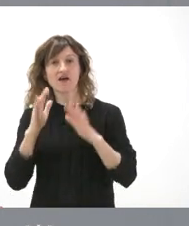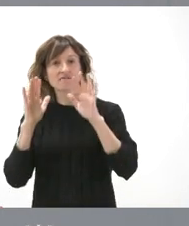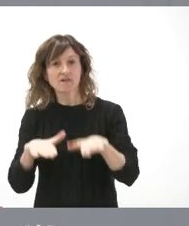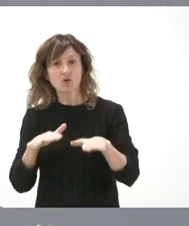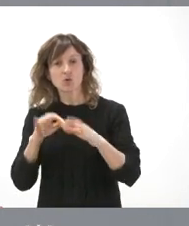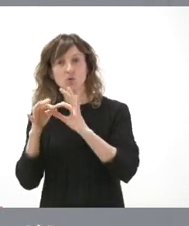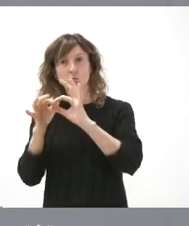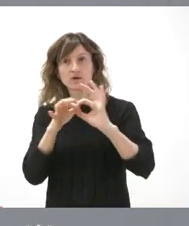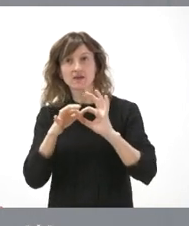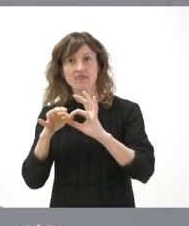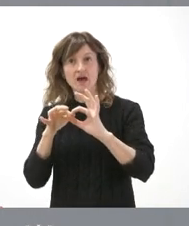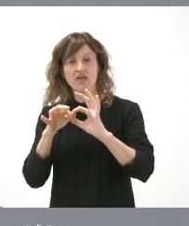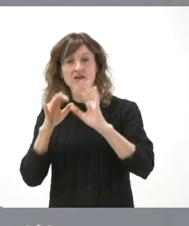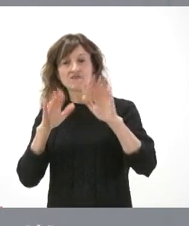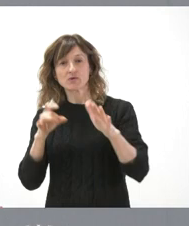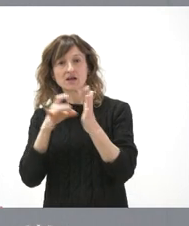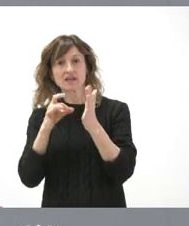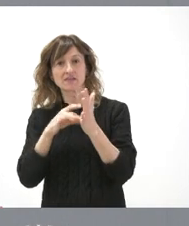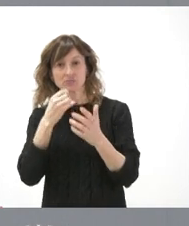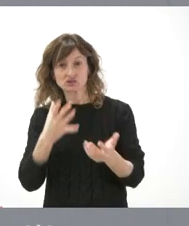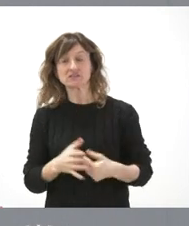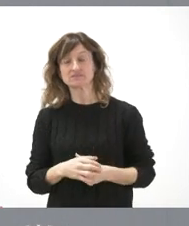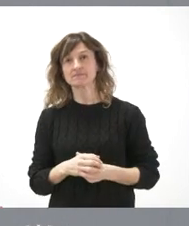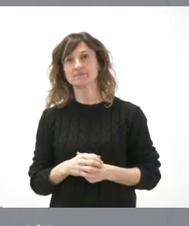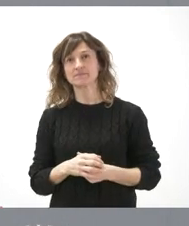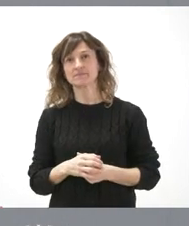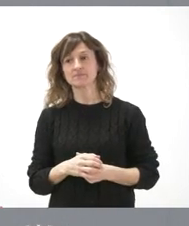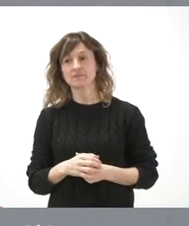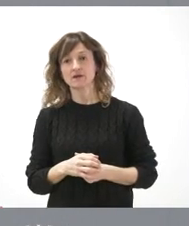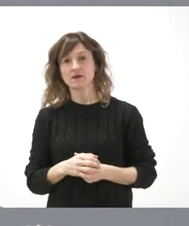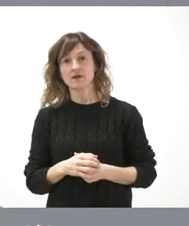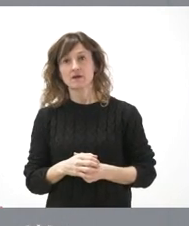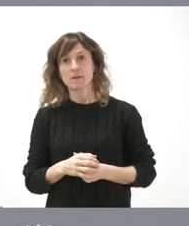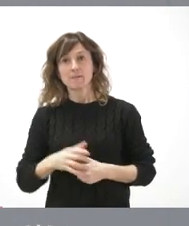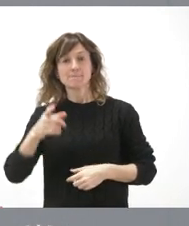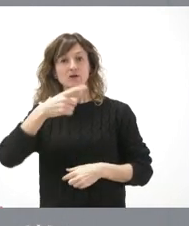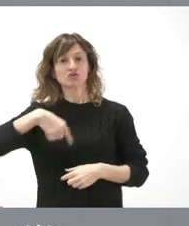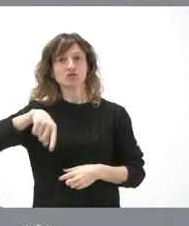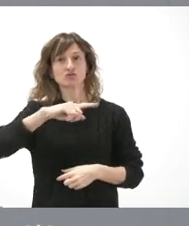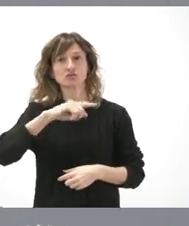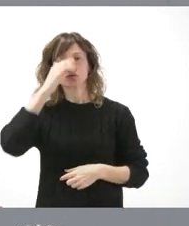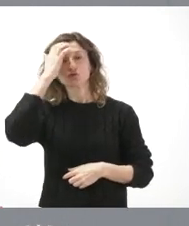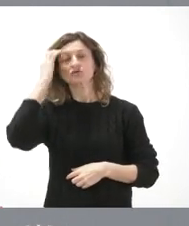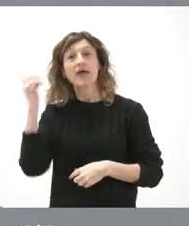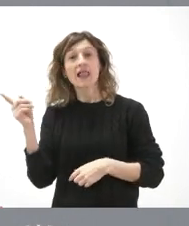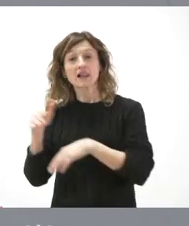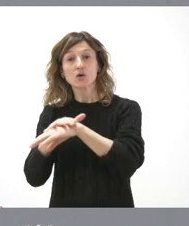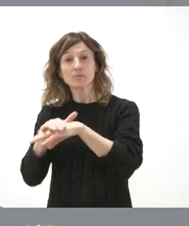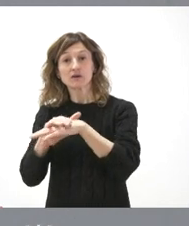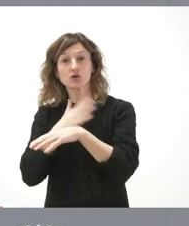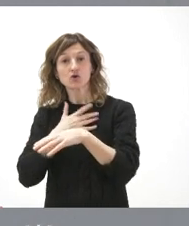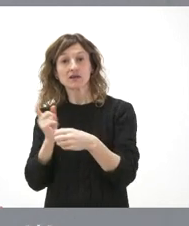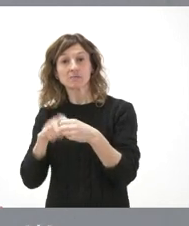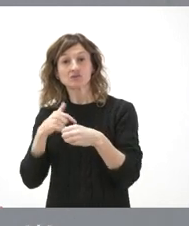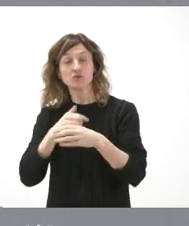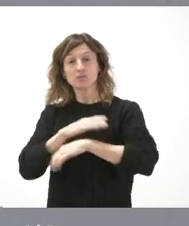unidad, estuviera a favor de la calidad, pues también. Pero que nosotros nos tenemos que quedar de brazos cruzados, sencillamente porque el Gobierno no quiera participar